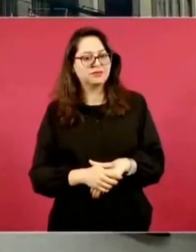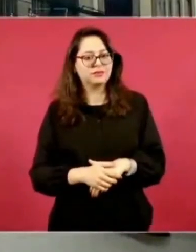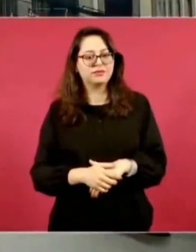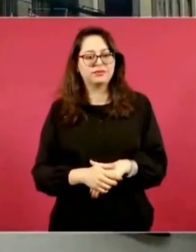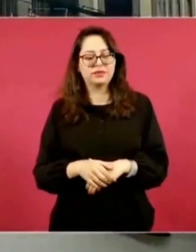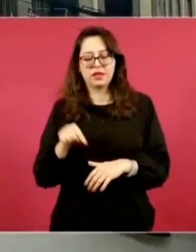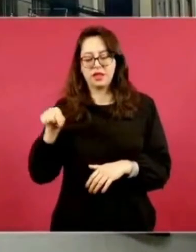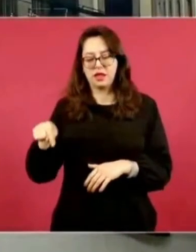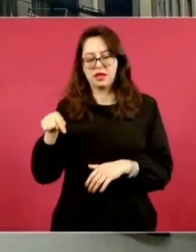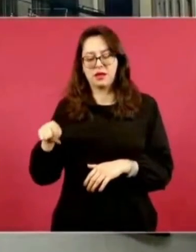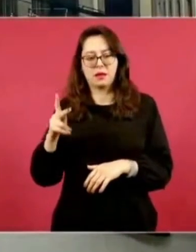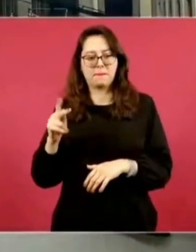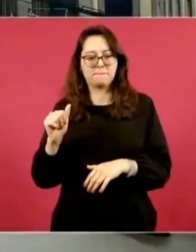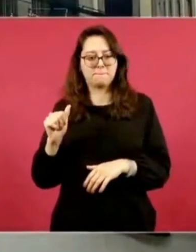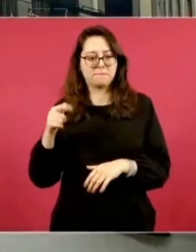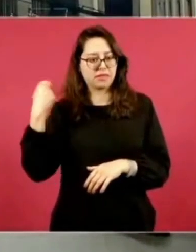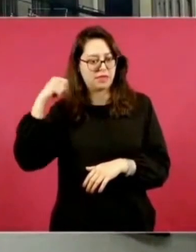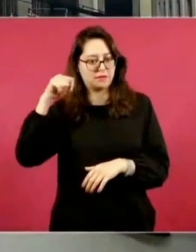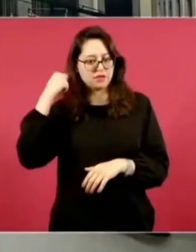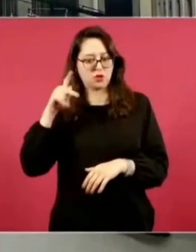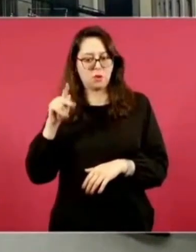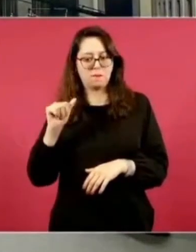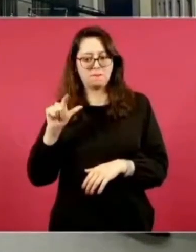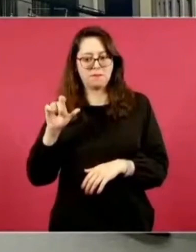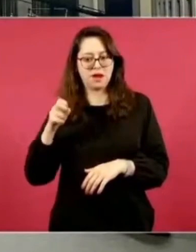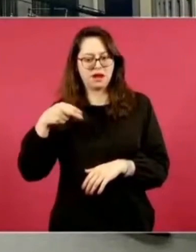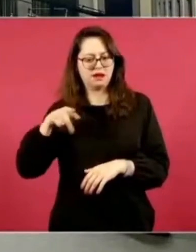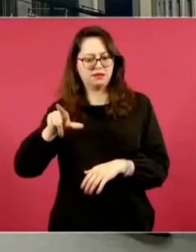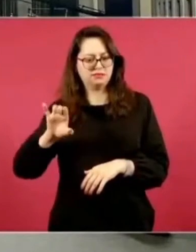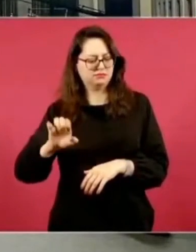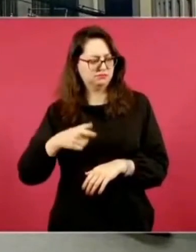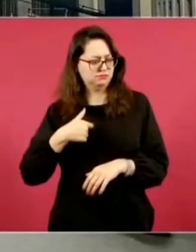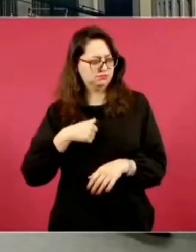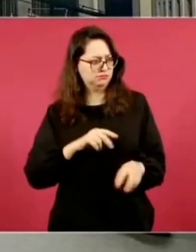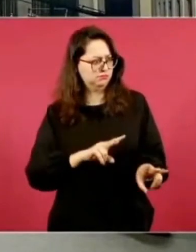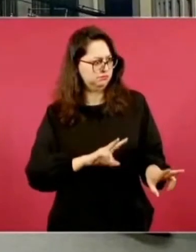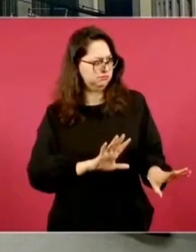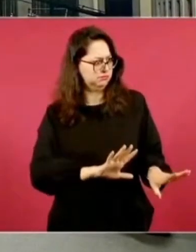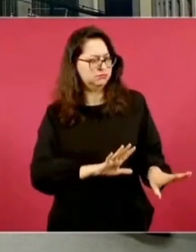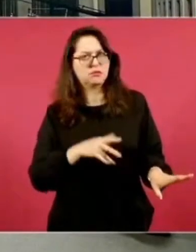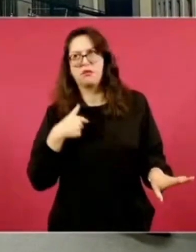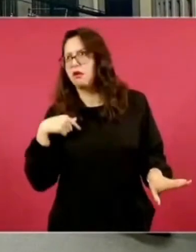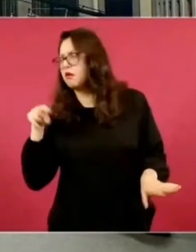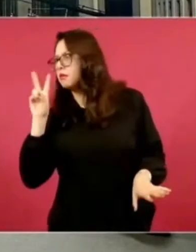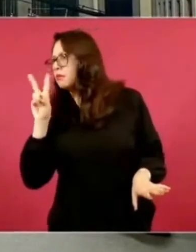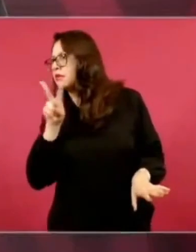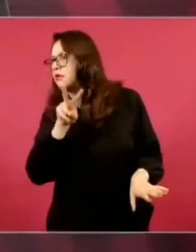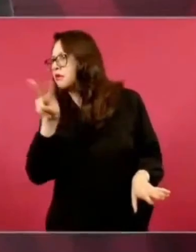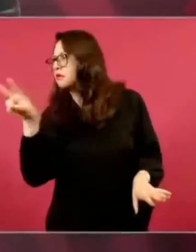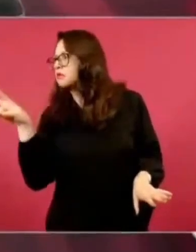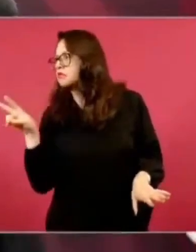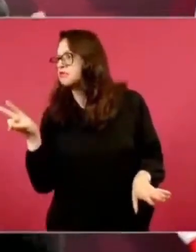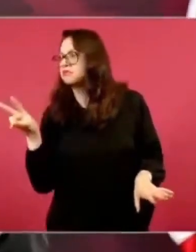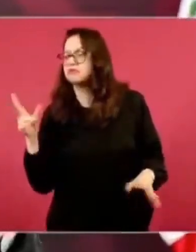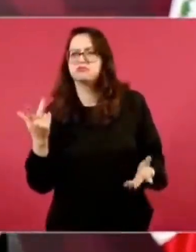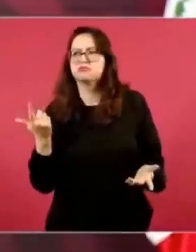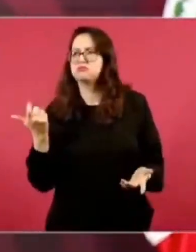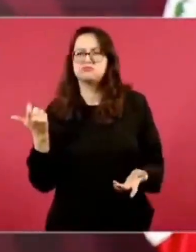y vi los precios en las gasolinerías de Palenque y luego